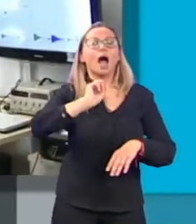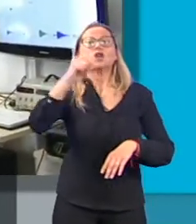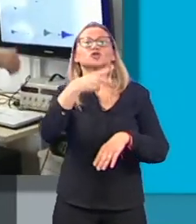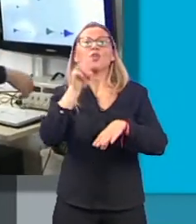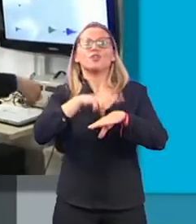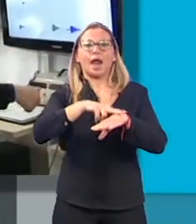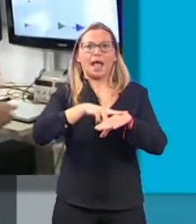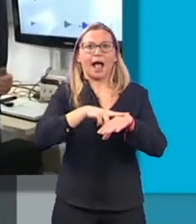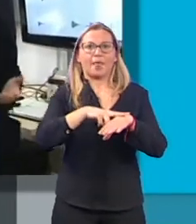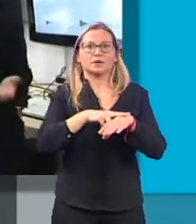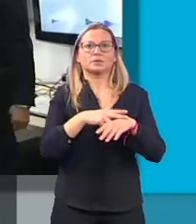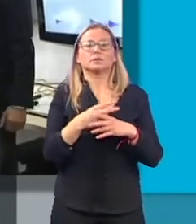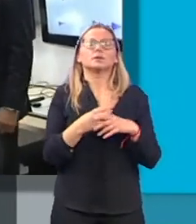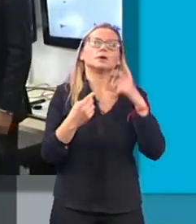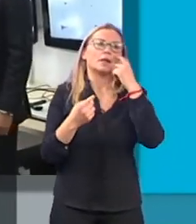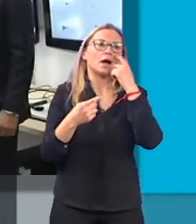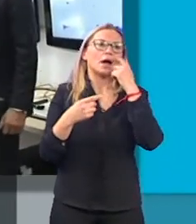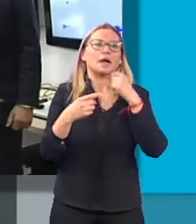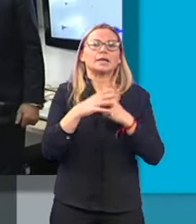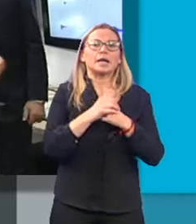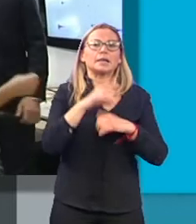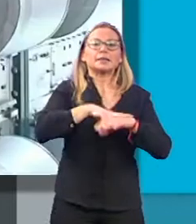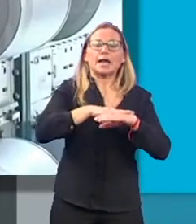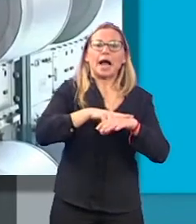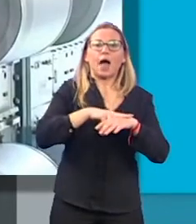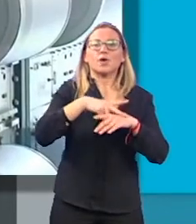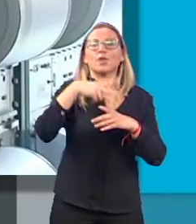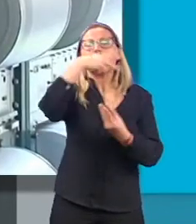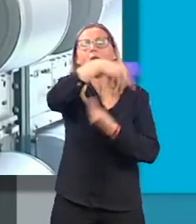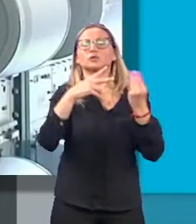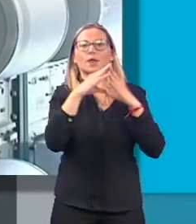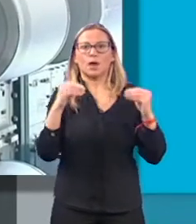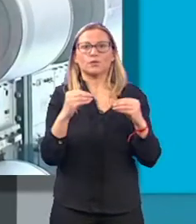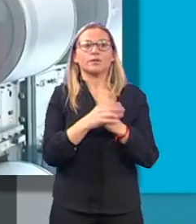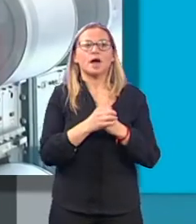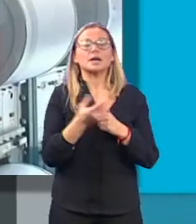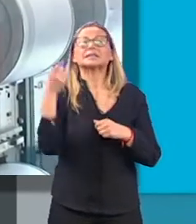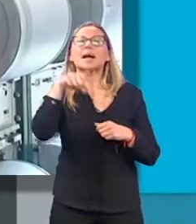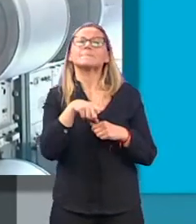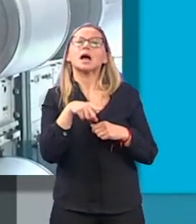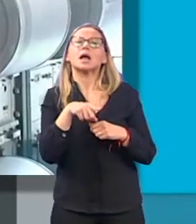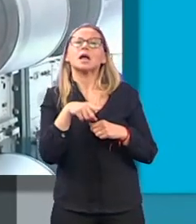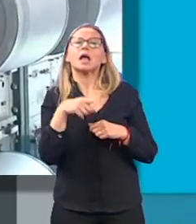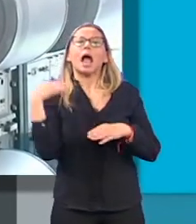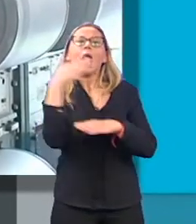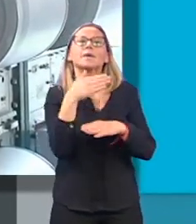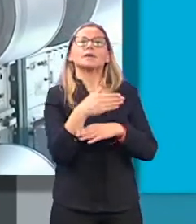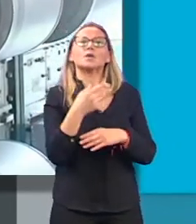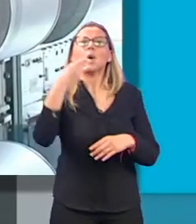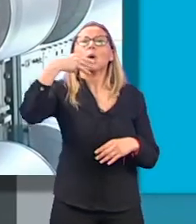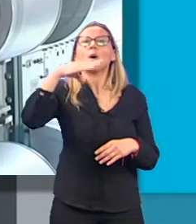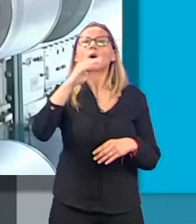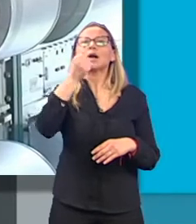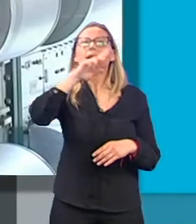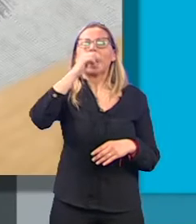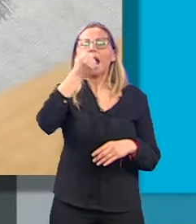Inmaculada López Calahorro, así como el delegado del Gobierno de la Junta, Pablo García, también ha estado presente la consejera de Fomento, Marifran Carazo,